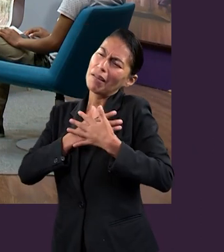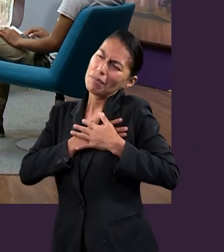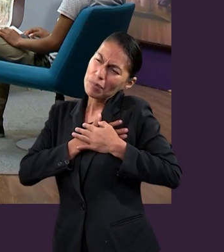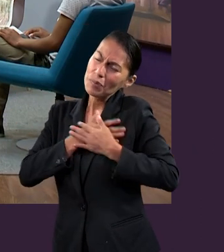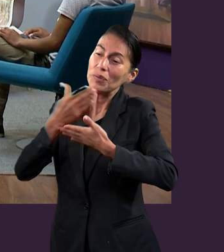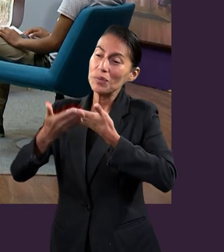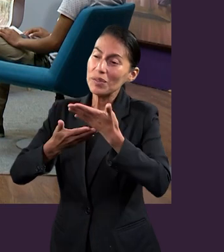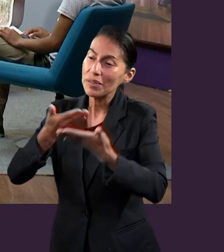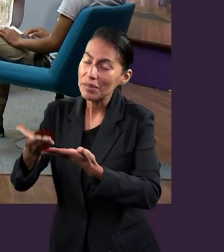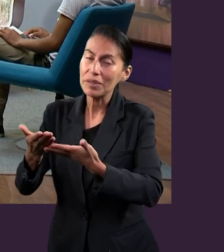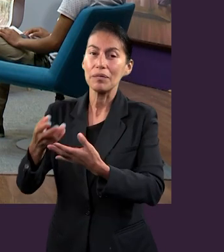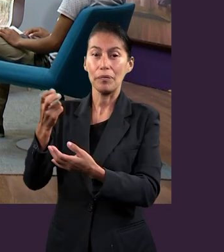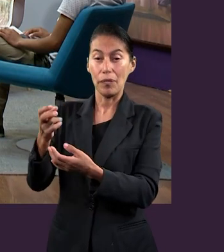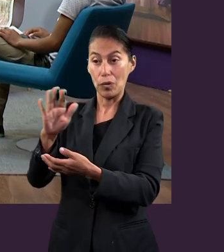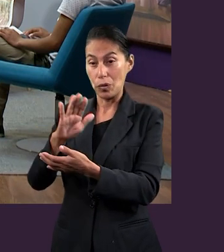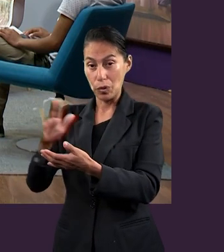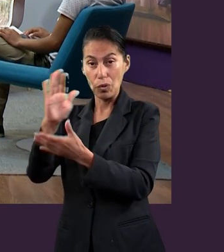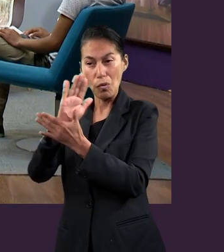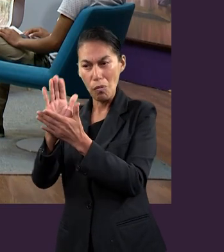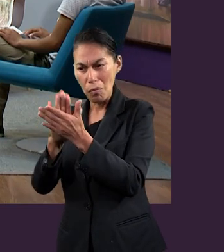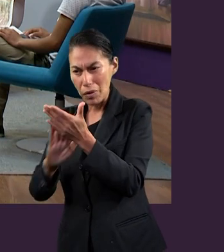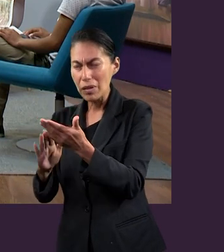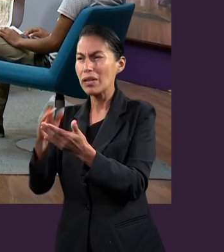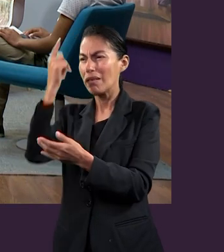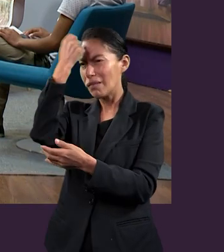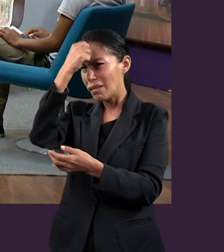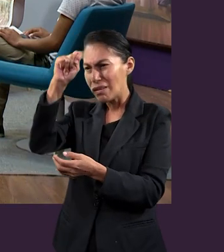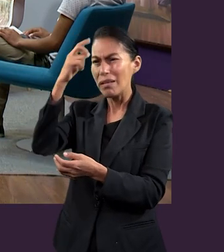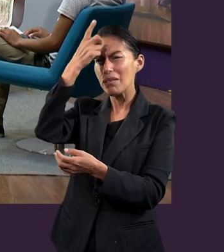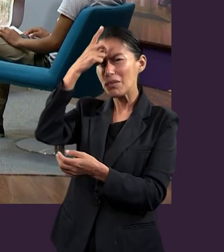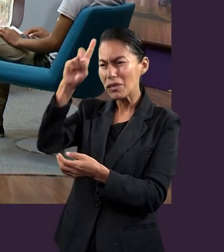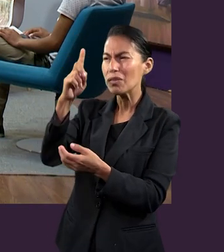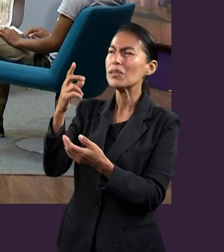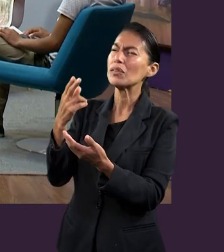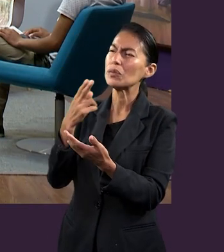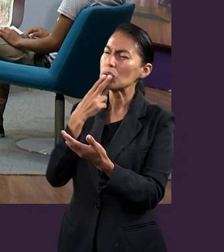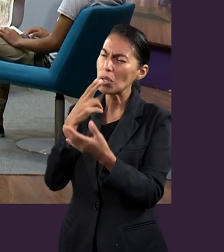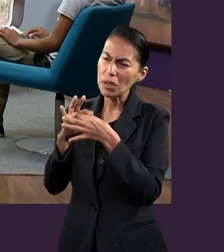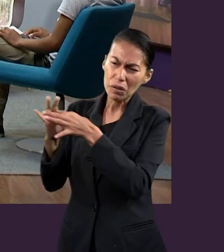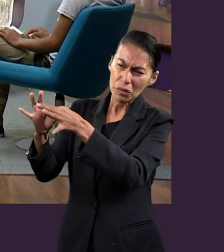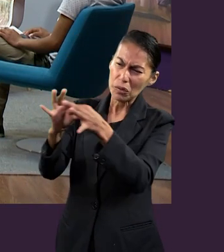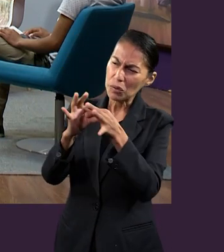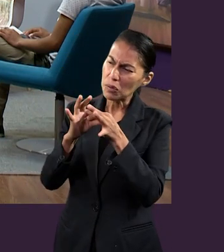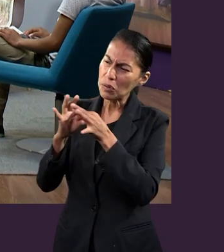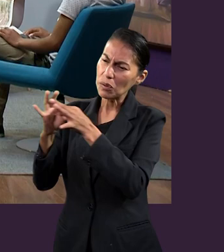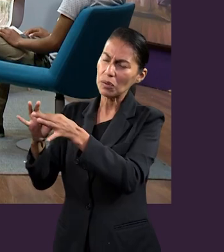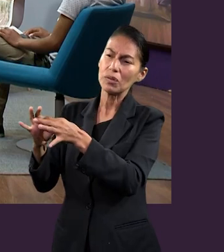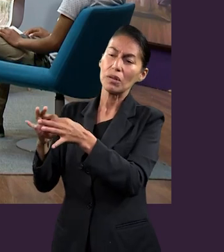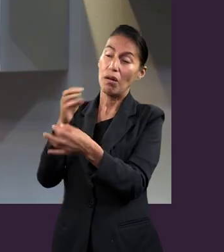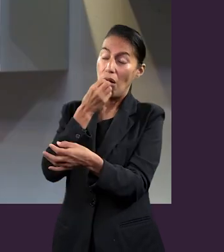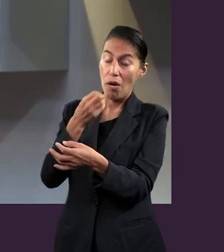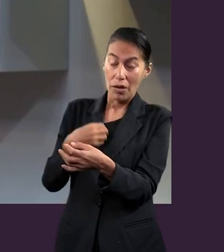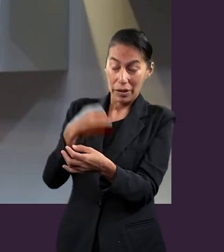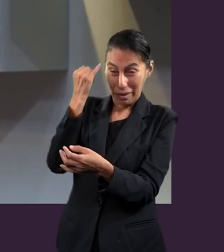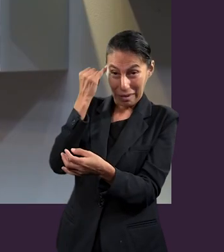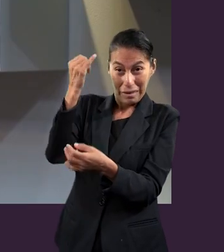y el utilizar nuestros talentos, como lo dijiste, Carla, para poder conservar la unidad en la diversidad,